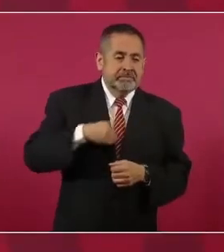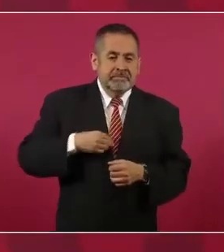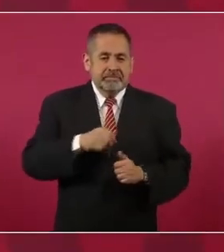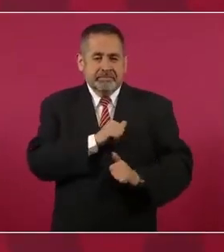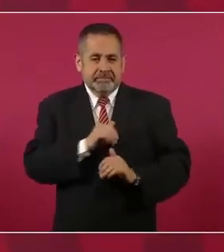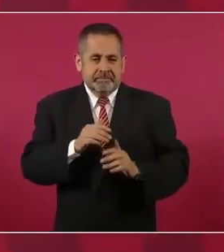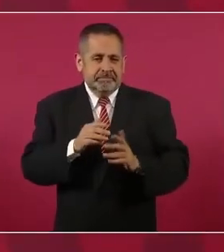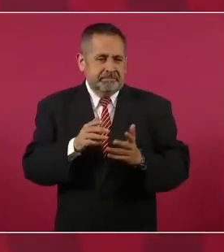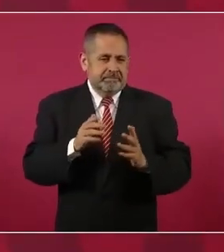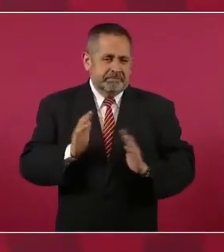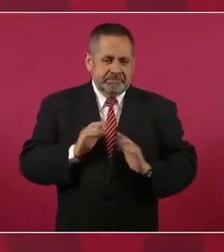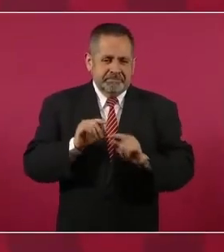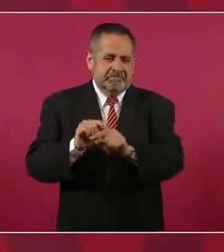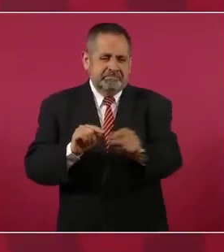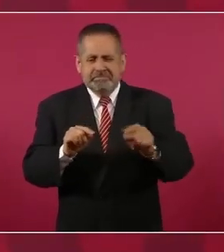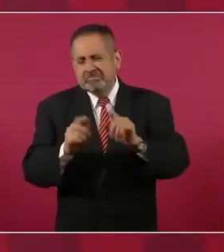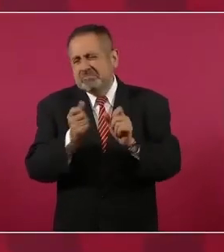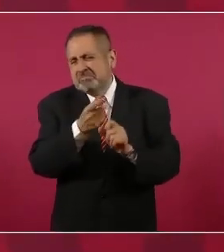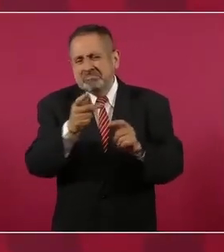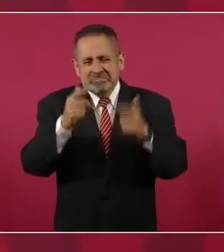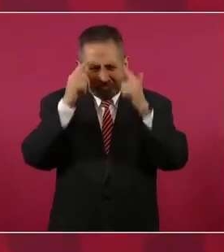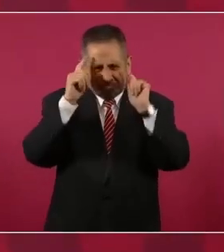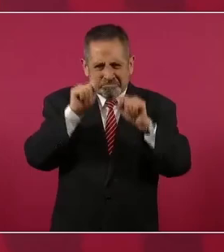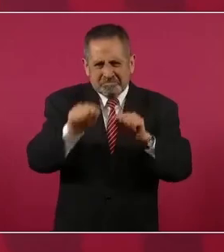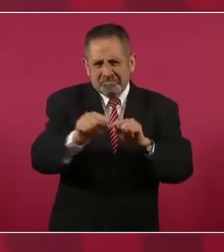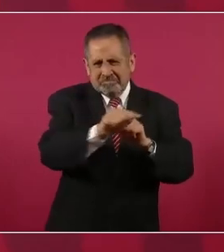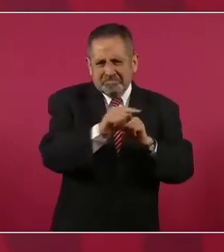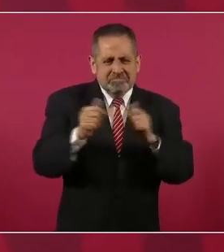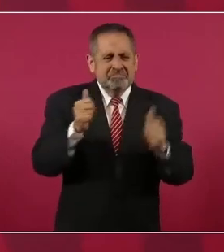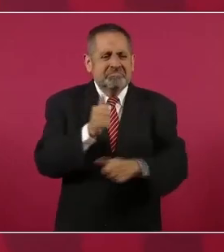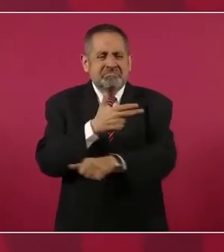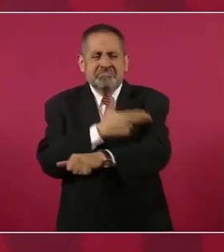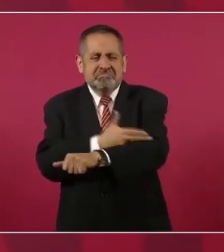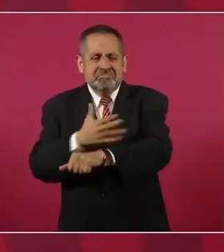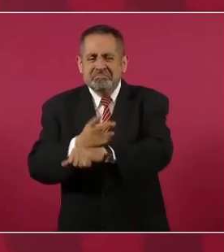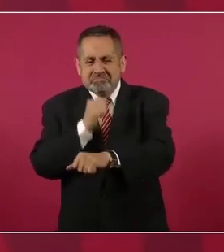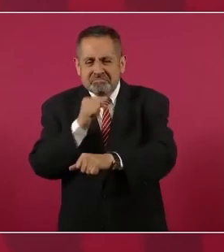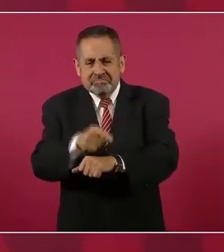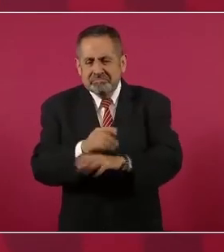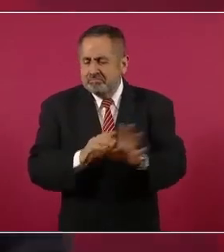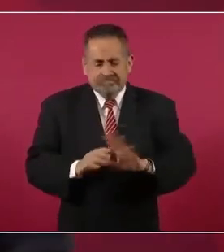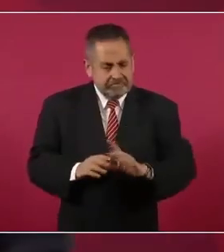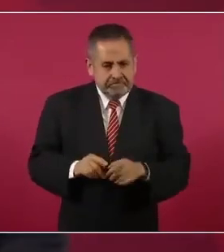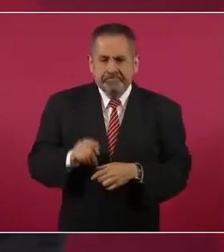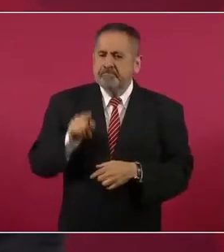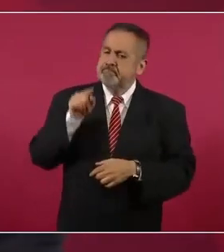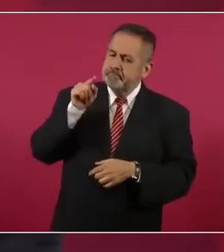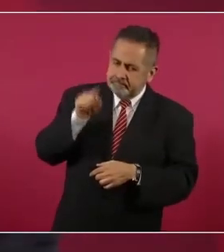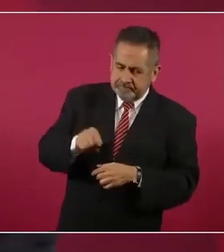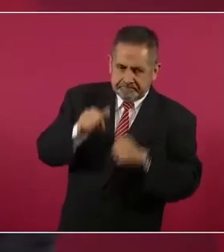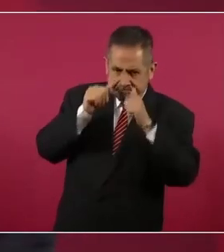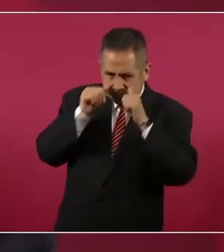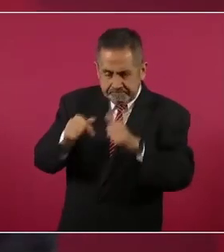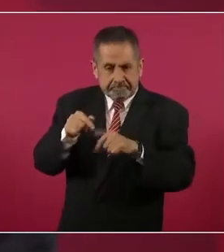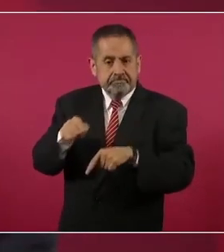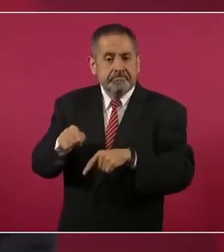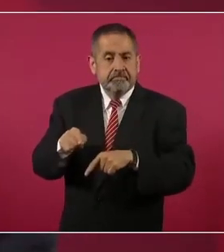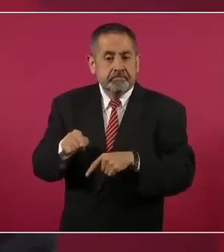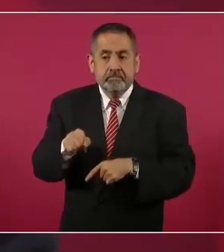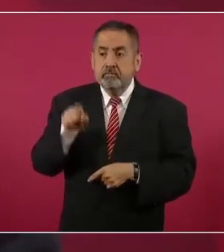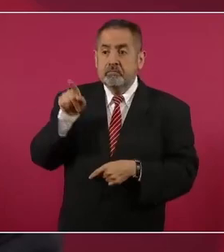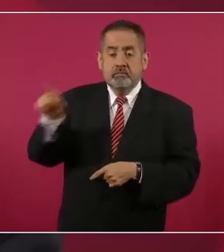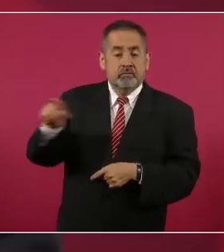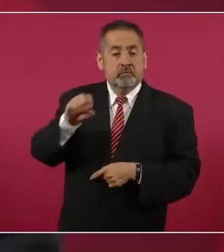o gentes deshonestas, ahí tenemos en el